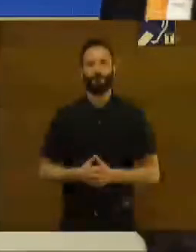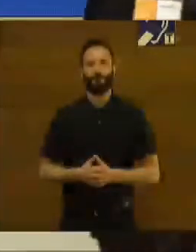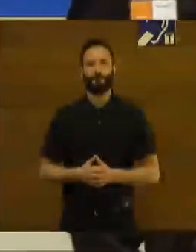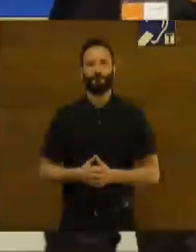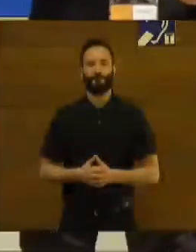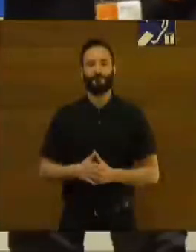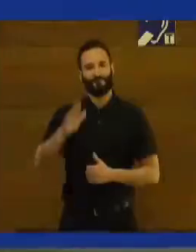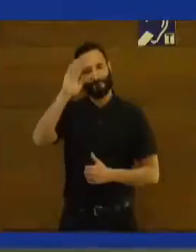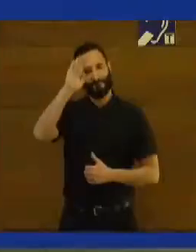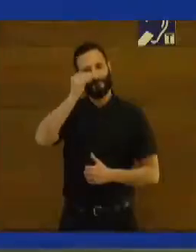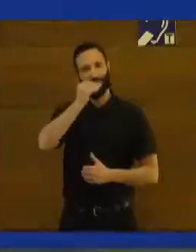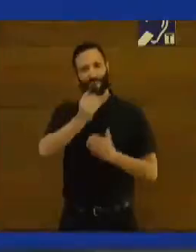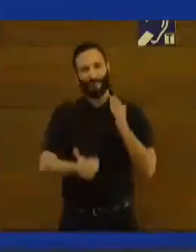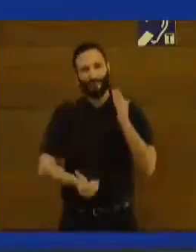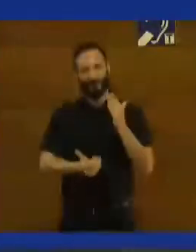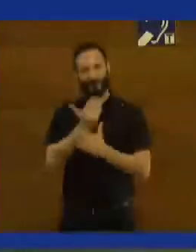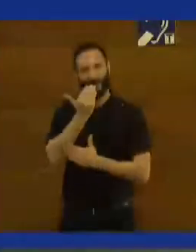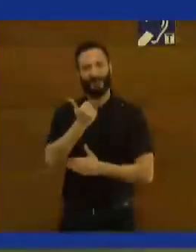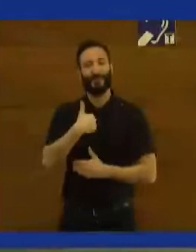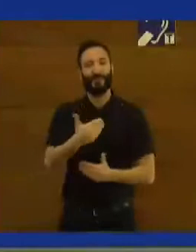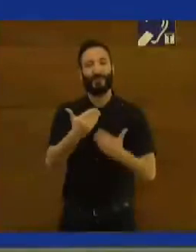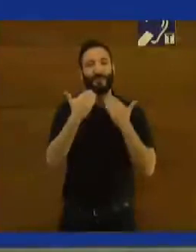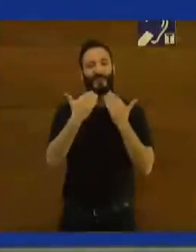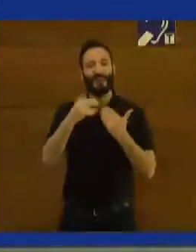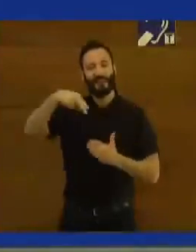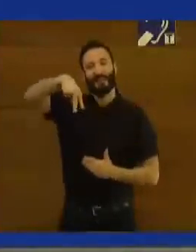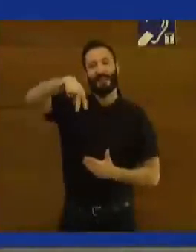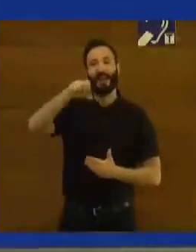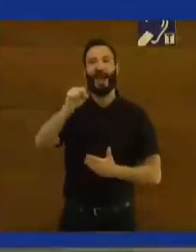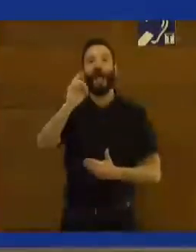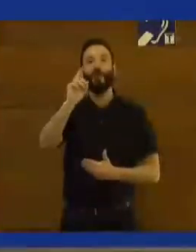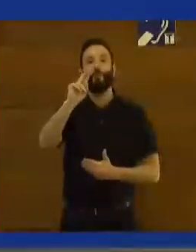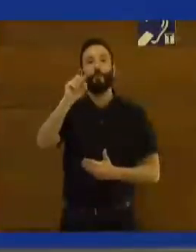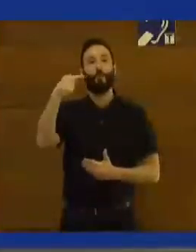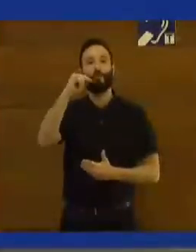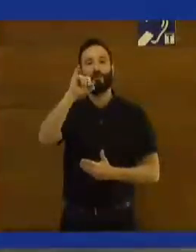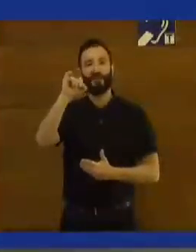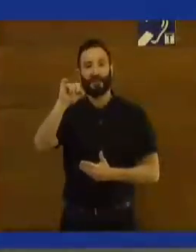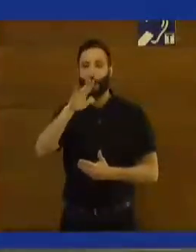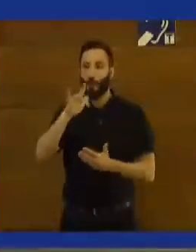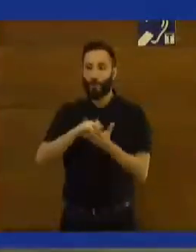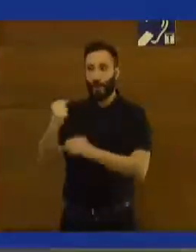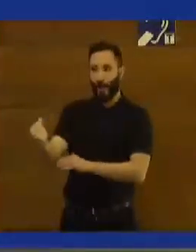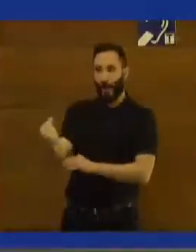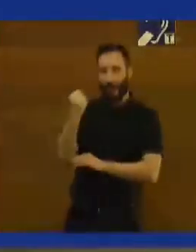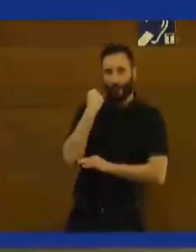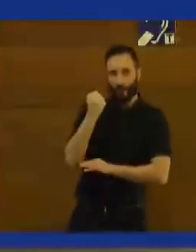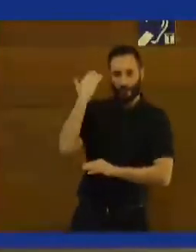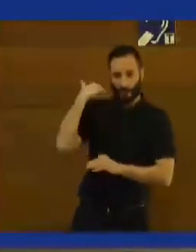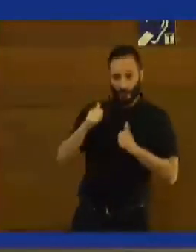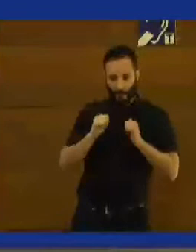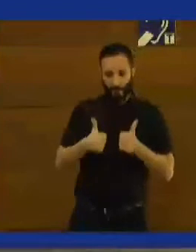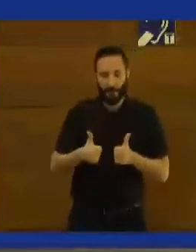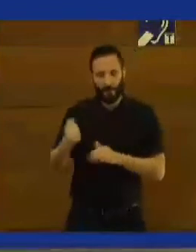Buenos días, quiero dar las gracias a Natuji por toda la labor y apoyo que nos ha dado desde que comenzamos